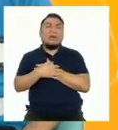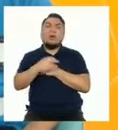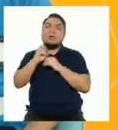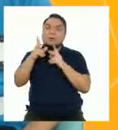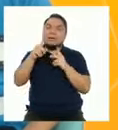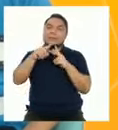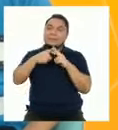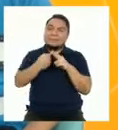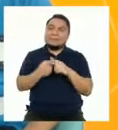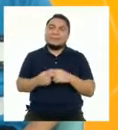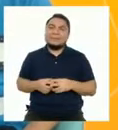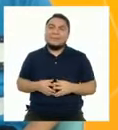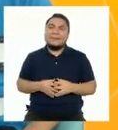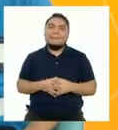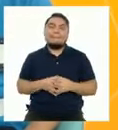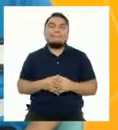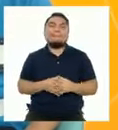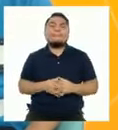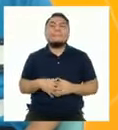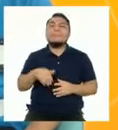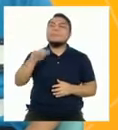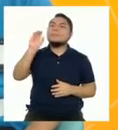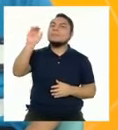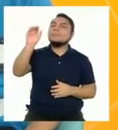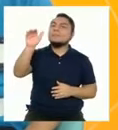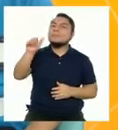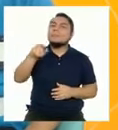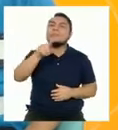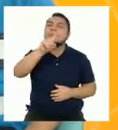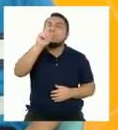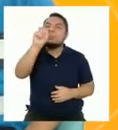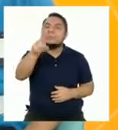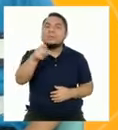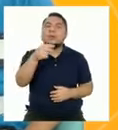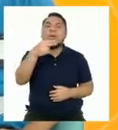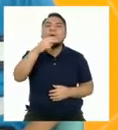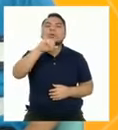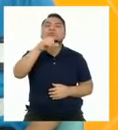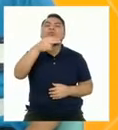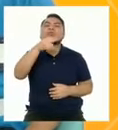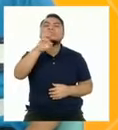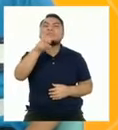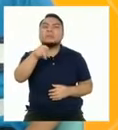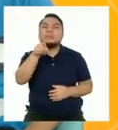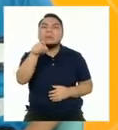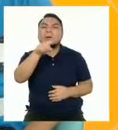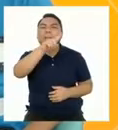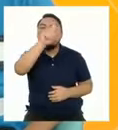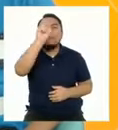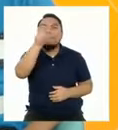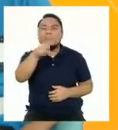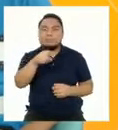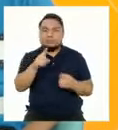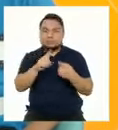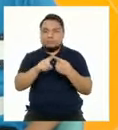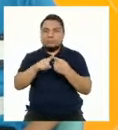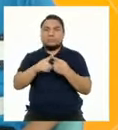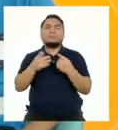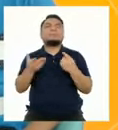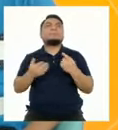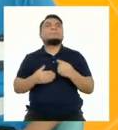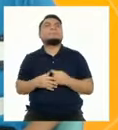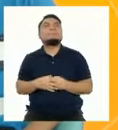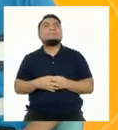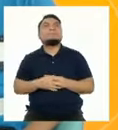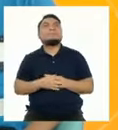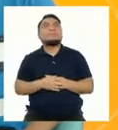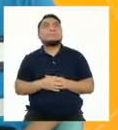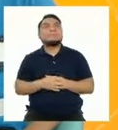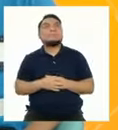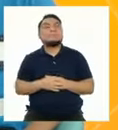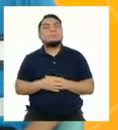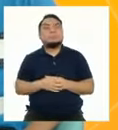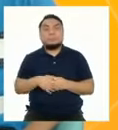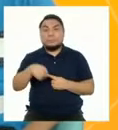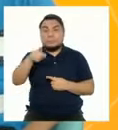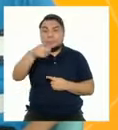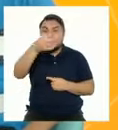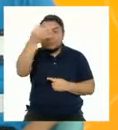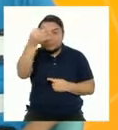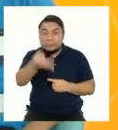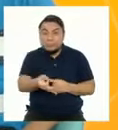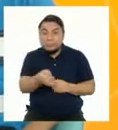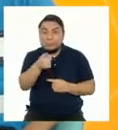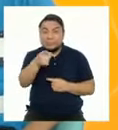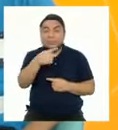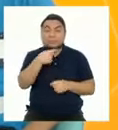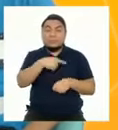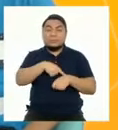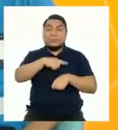empecemos. Jonathan, Jonathan Hernández, la primera pregunta es... ¿Es verdad